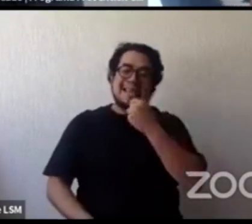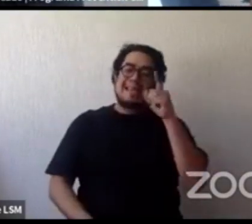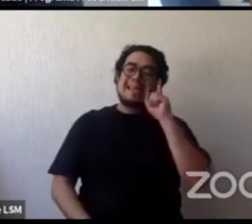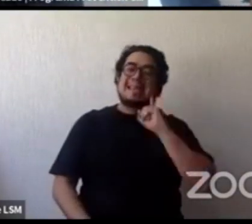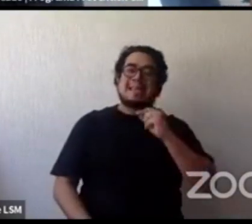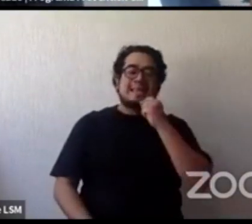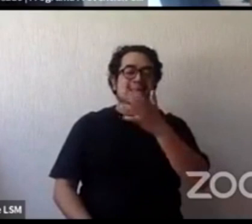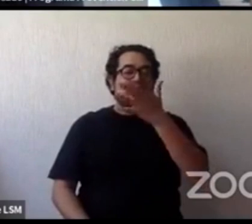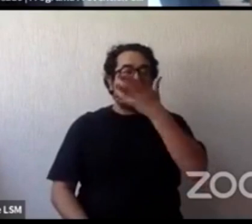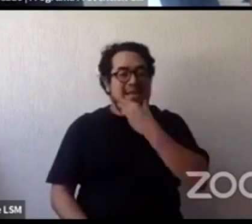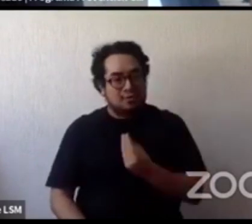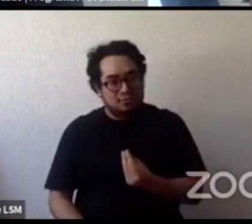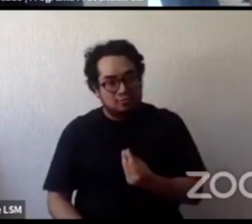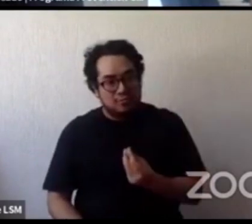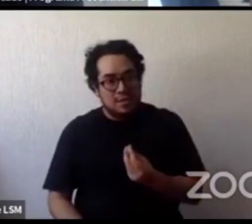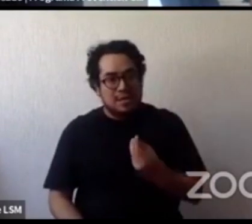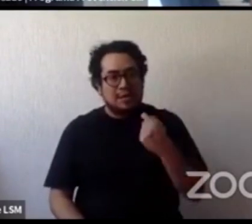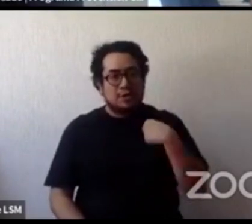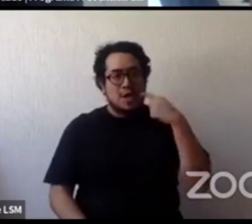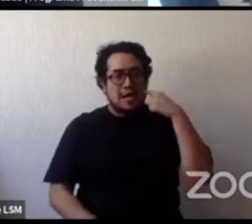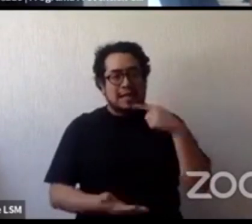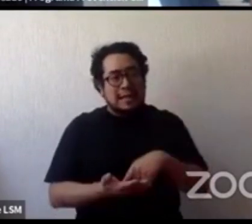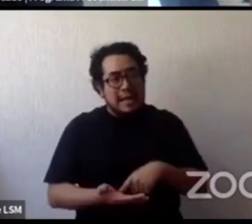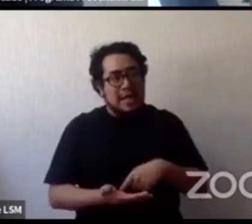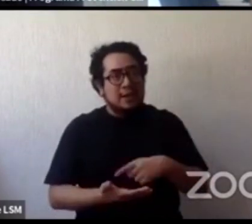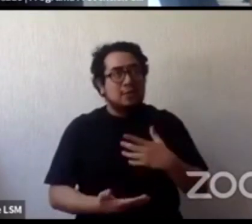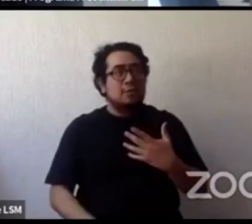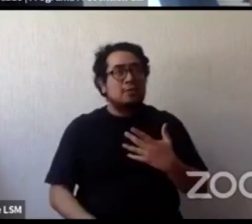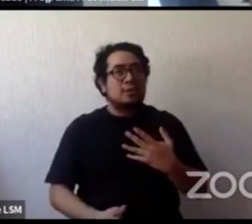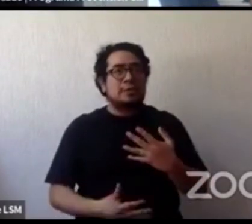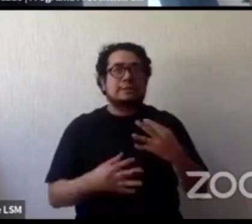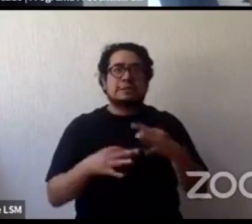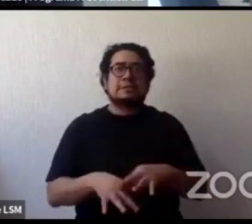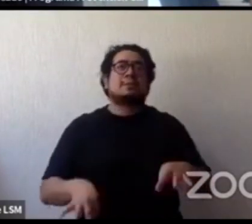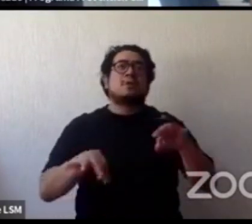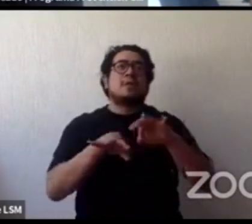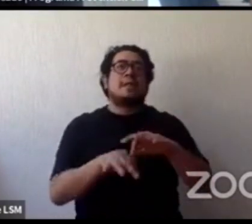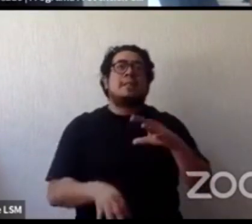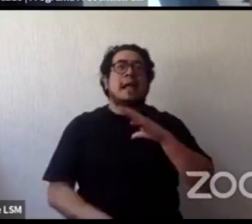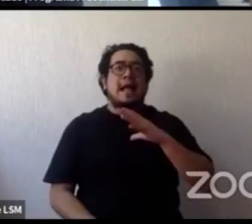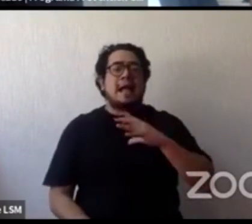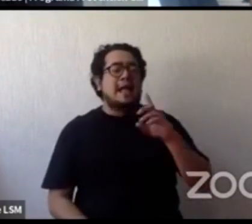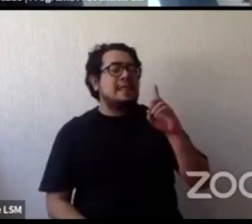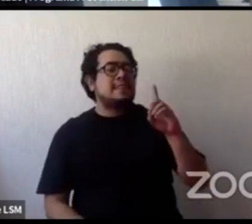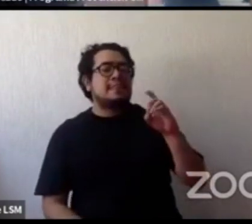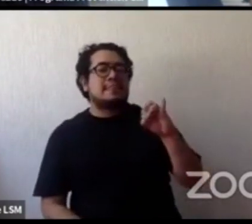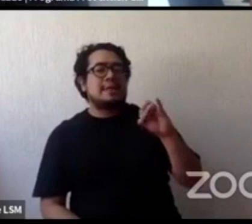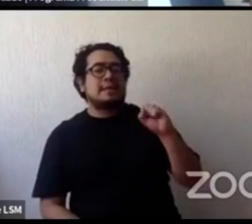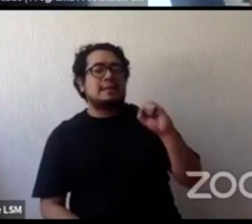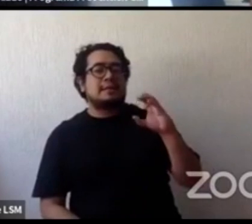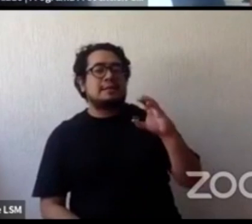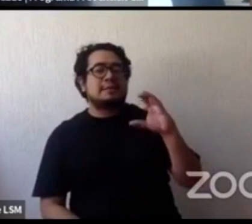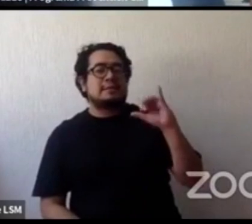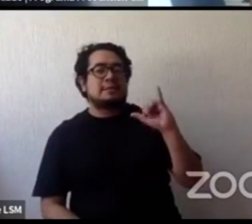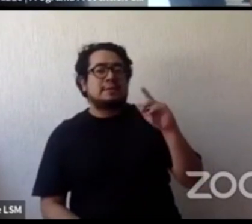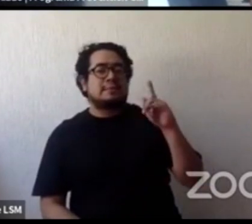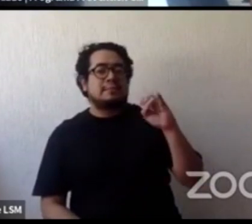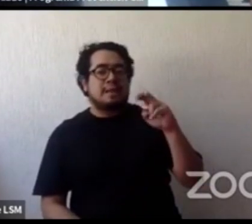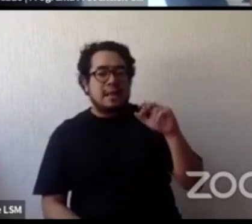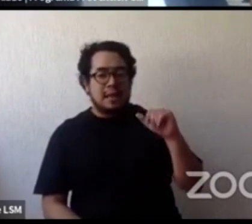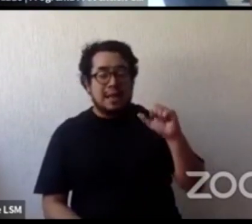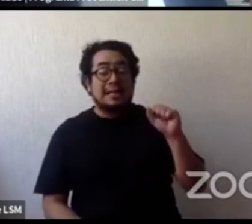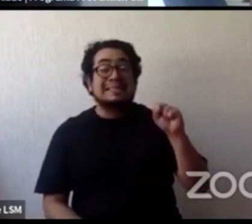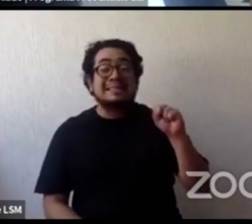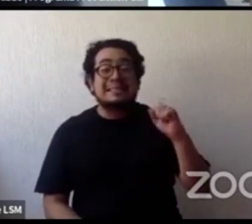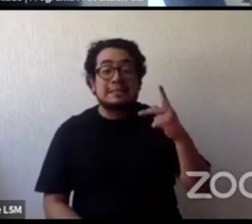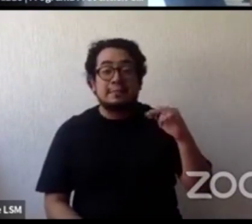un gran recurso tener al Cipina la verdad es que yo agradezco al Cipina que hoy me haya invitado